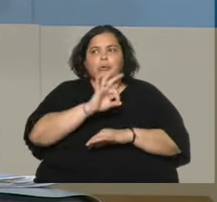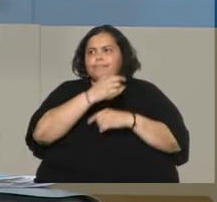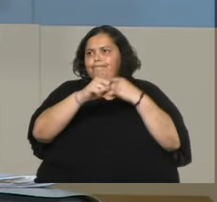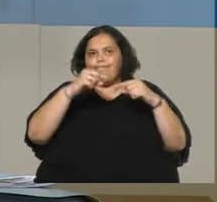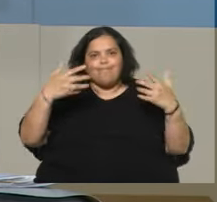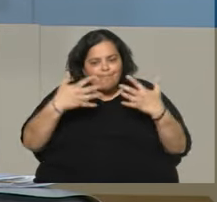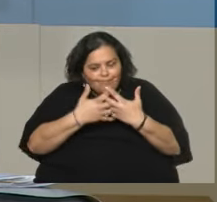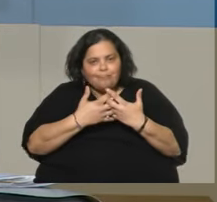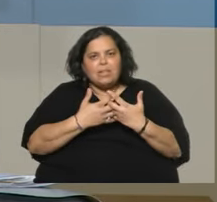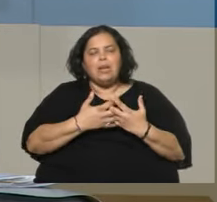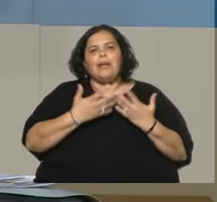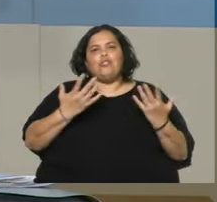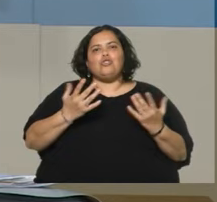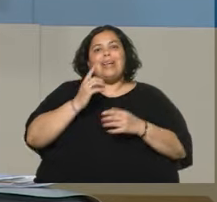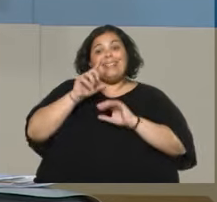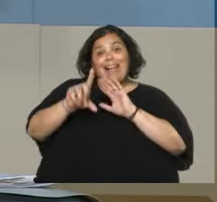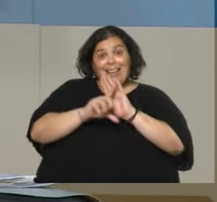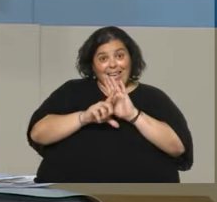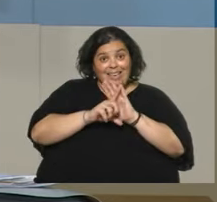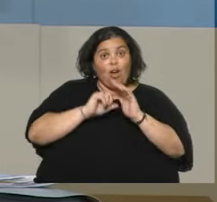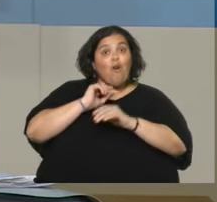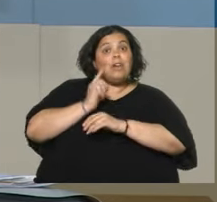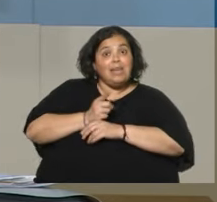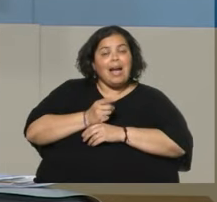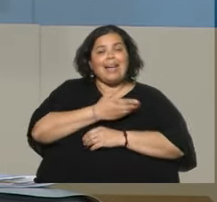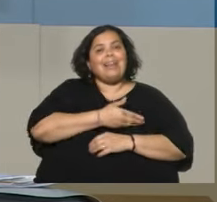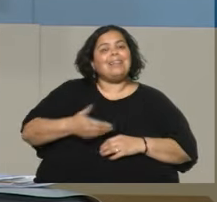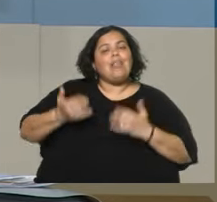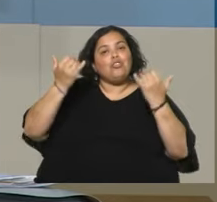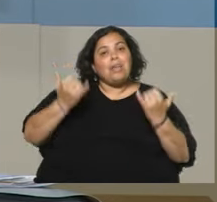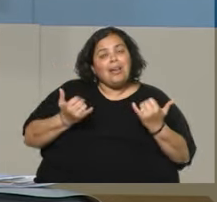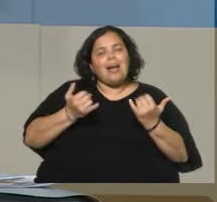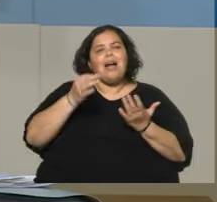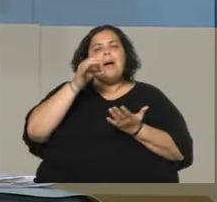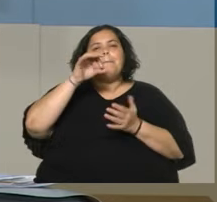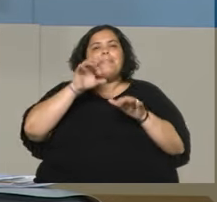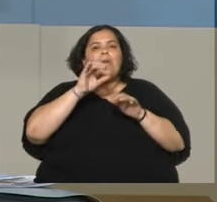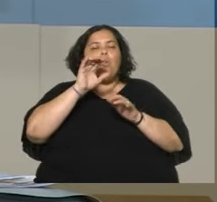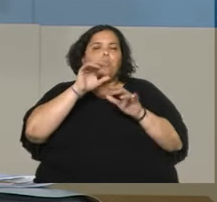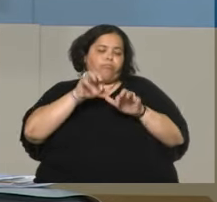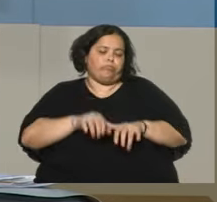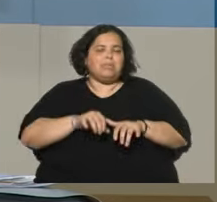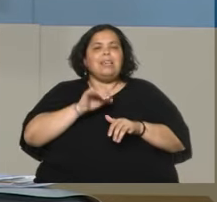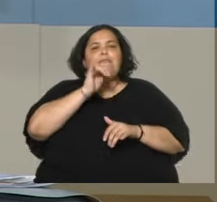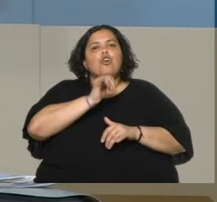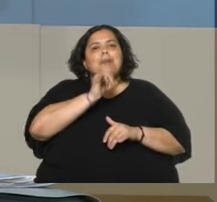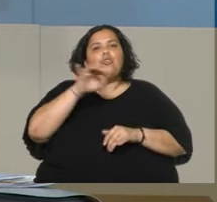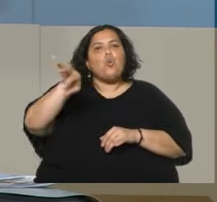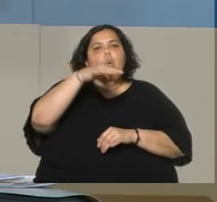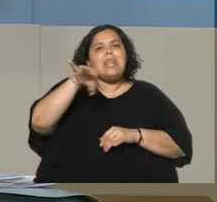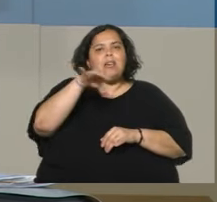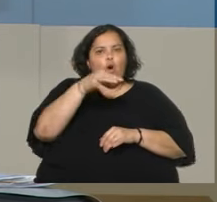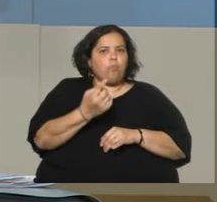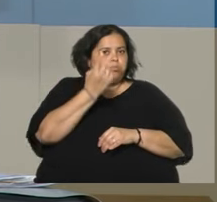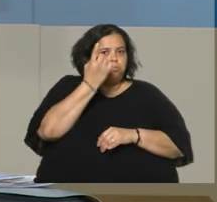hace es que obliga a el Estado tenga un sistema de información único, que lo que permite, y eso es otra cosa y una salvedad que quiero hacer,